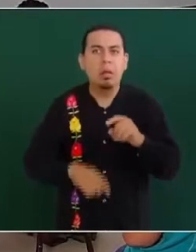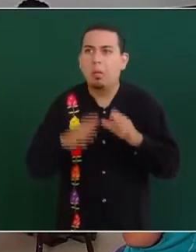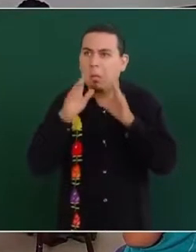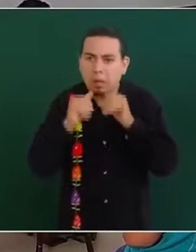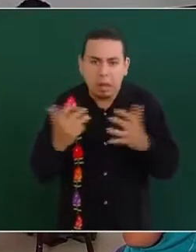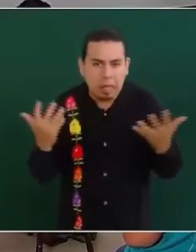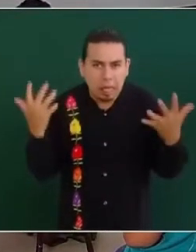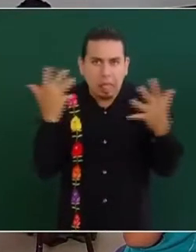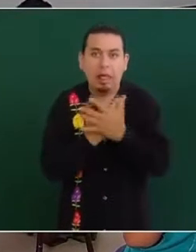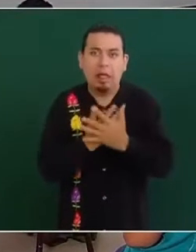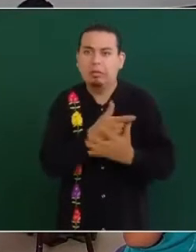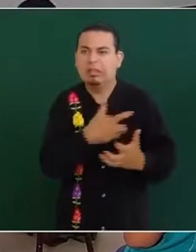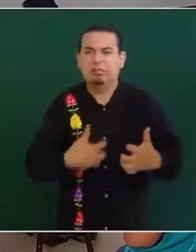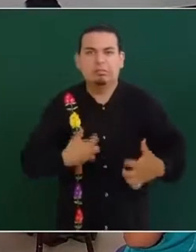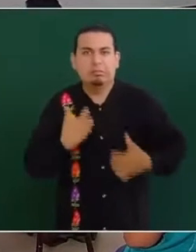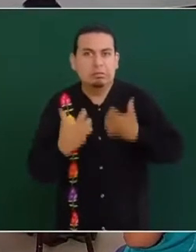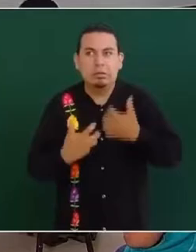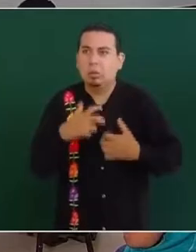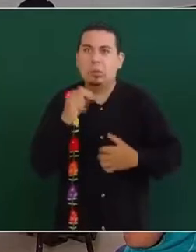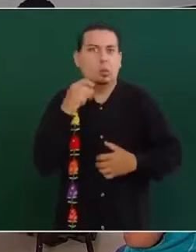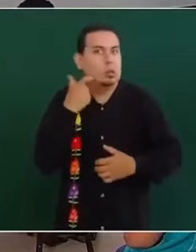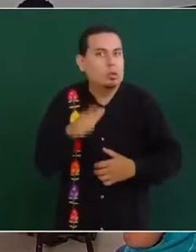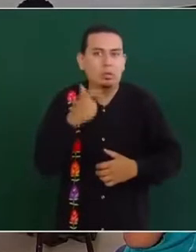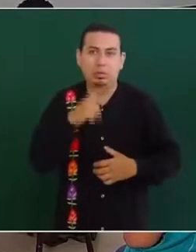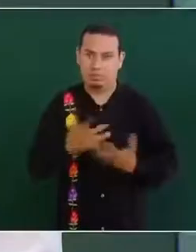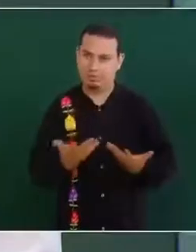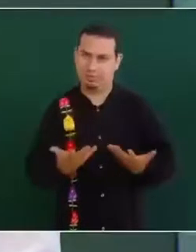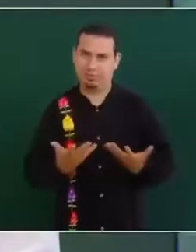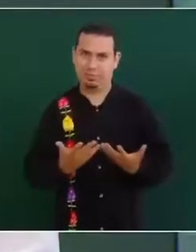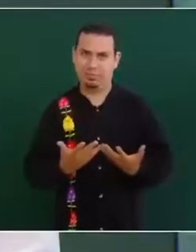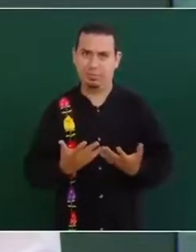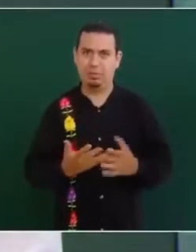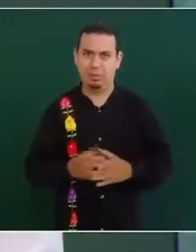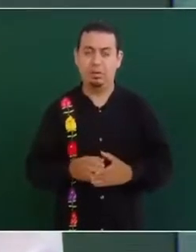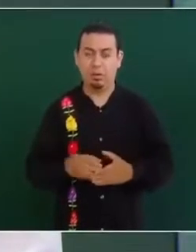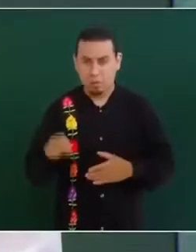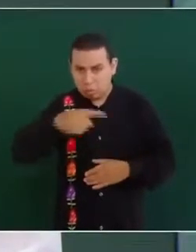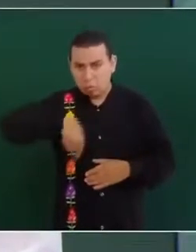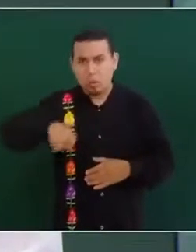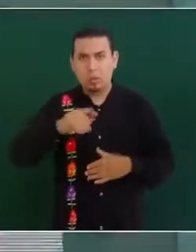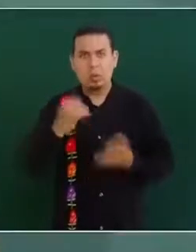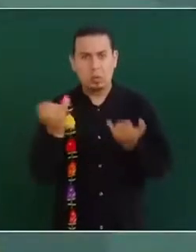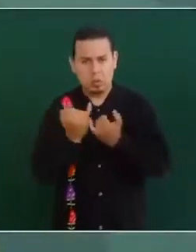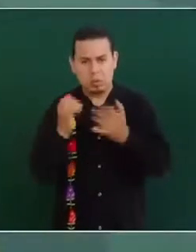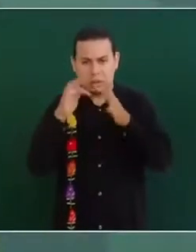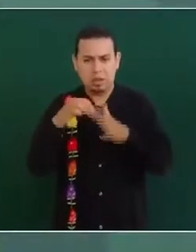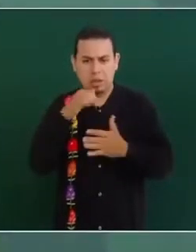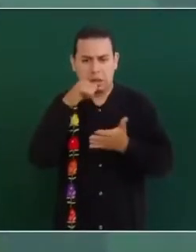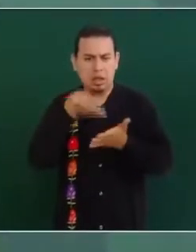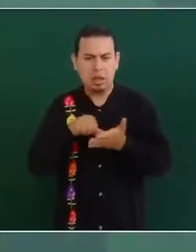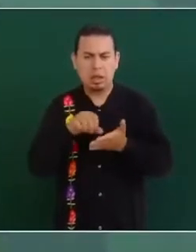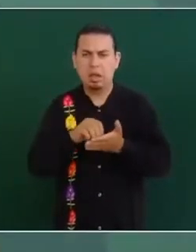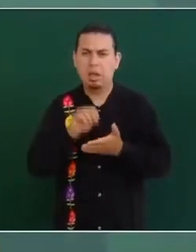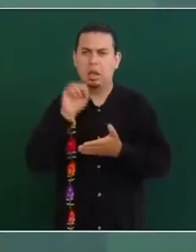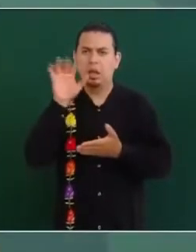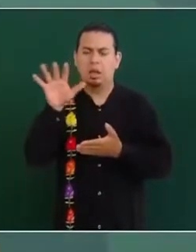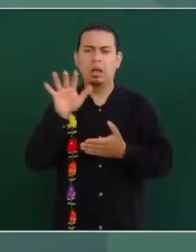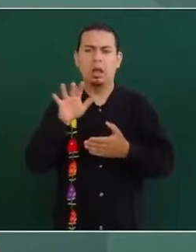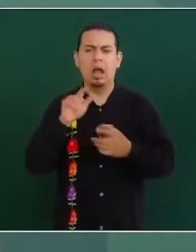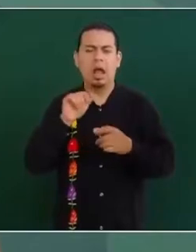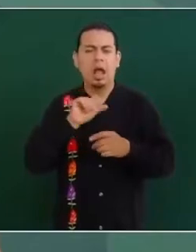hasta le escribimos en